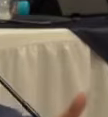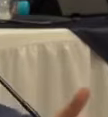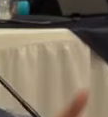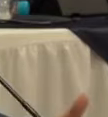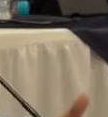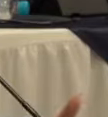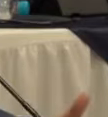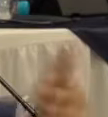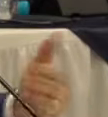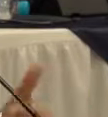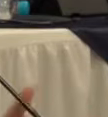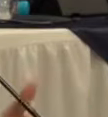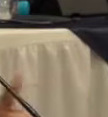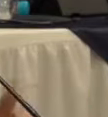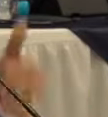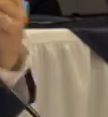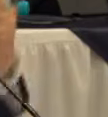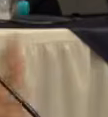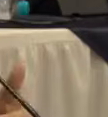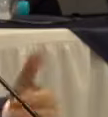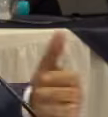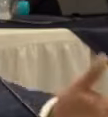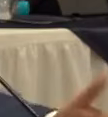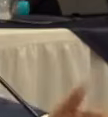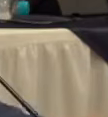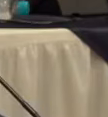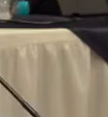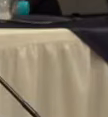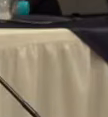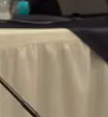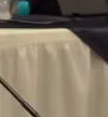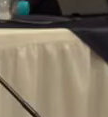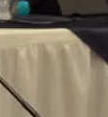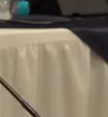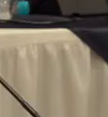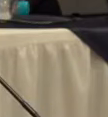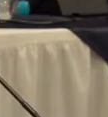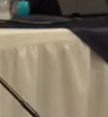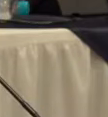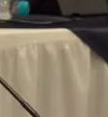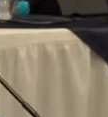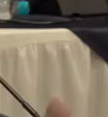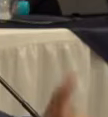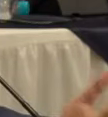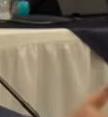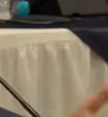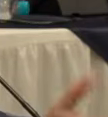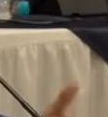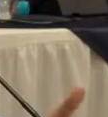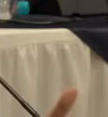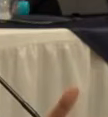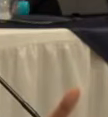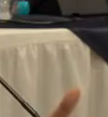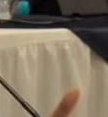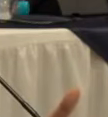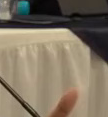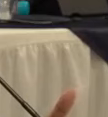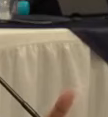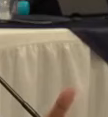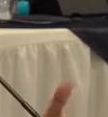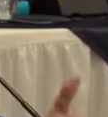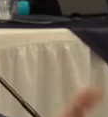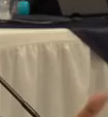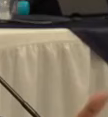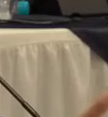supermercado o a la farmacia o a la ferretería o a cualquiera de los negocios que estén abiertos. Pero necesitamos tener esa conciencia.